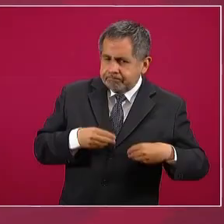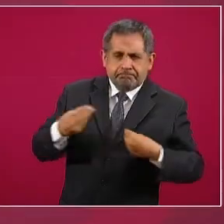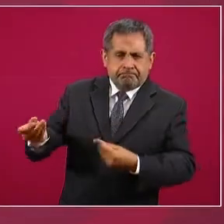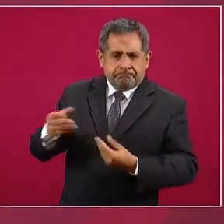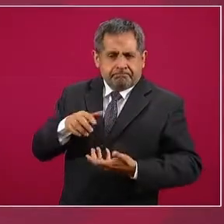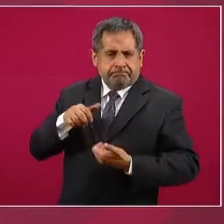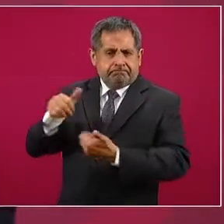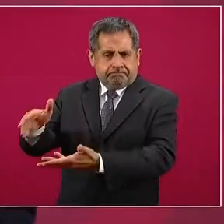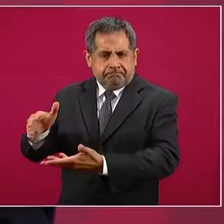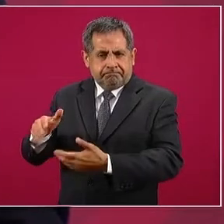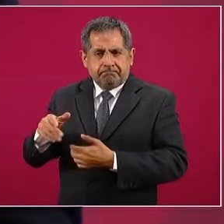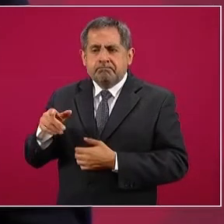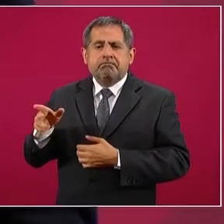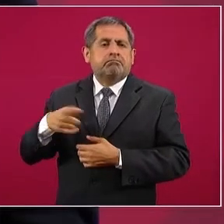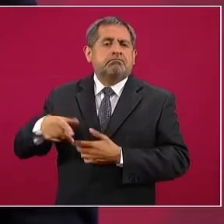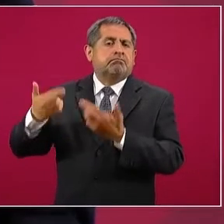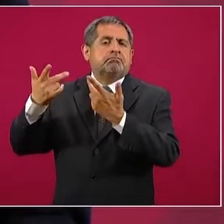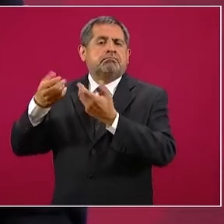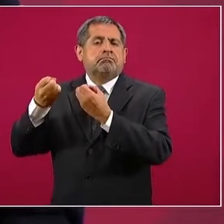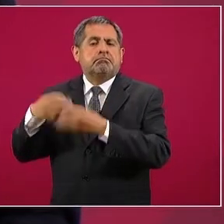los que perdieron.